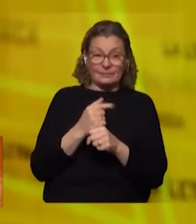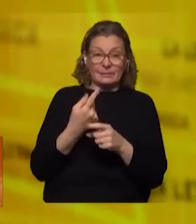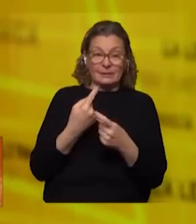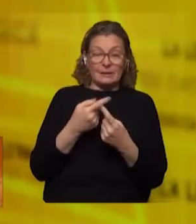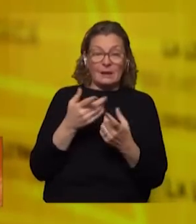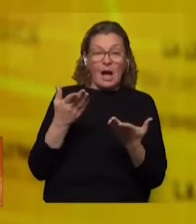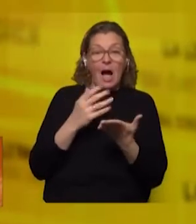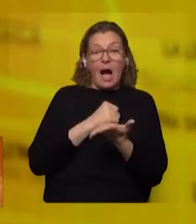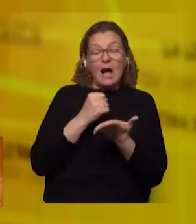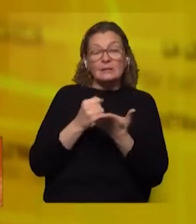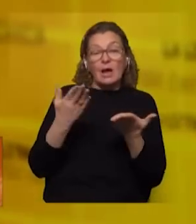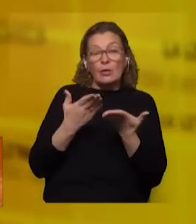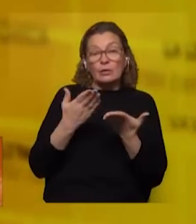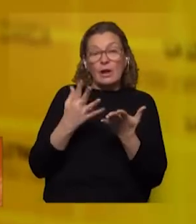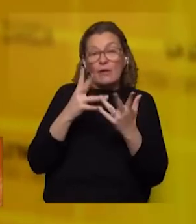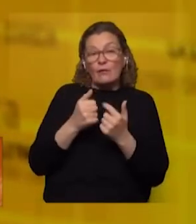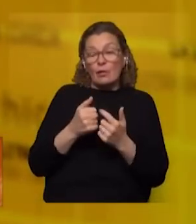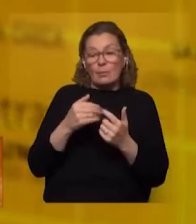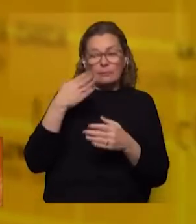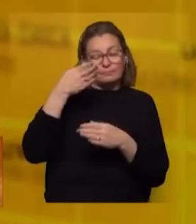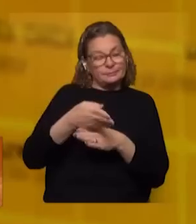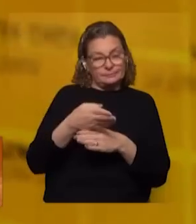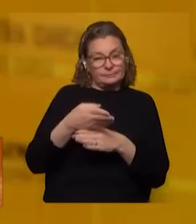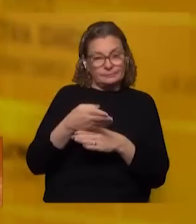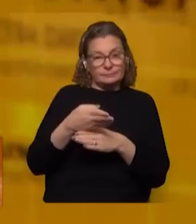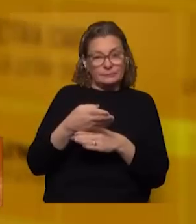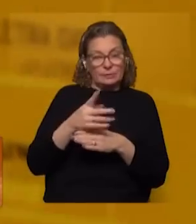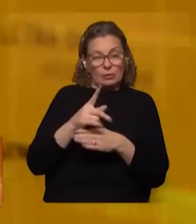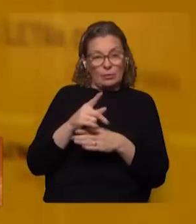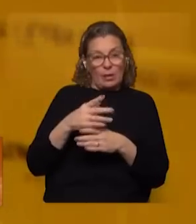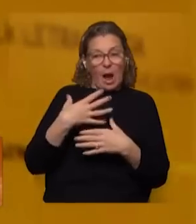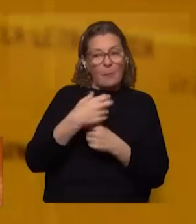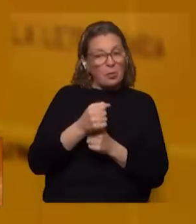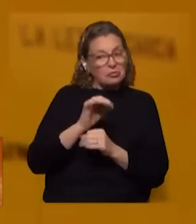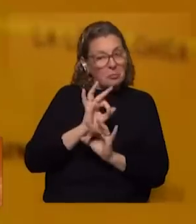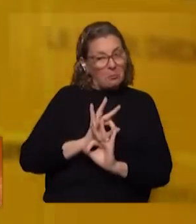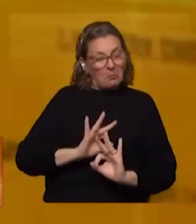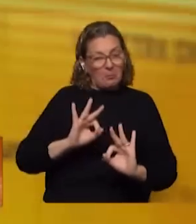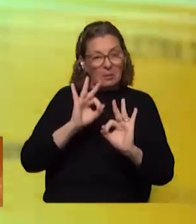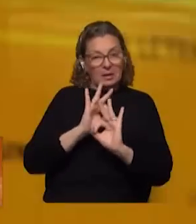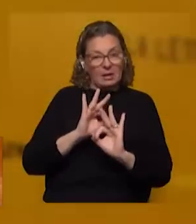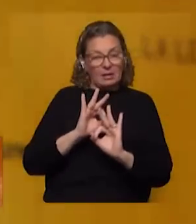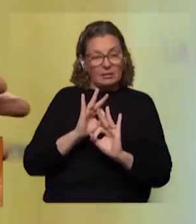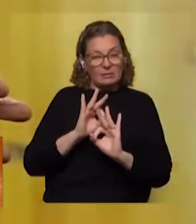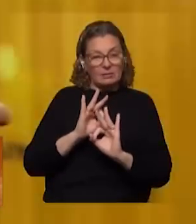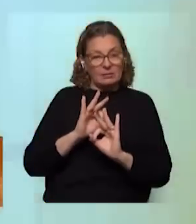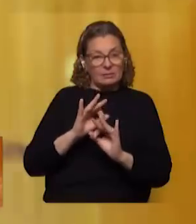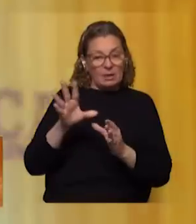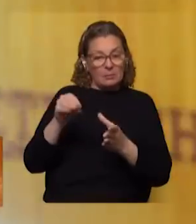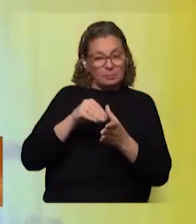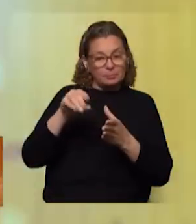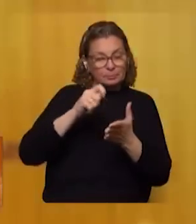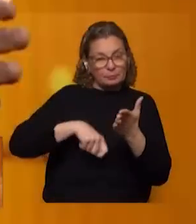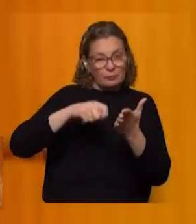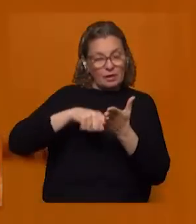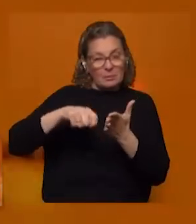hasta ahora es el que ha salido en forma más contundente no ha habido ningún apoyo a la recolección de firmas o